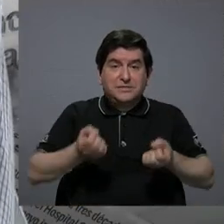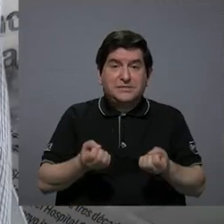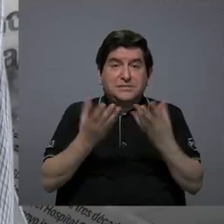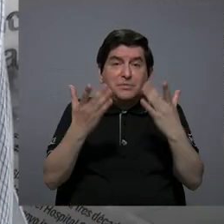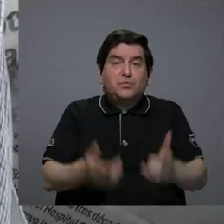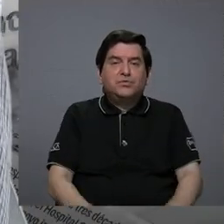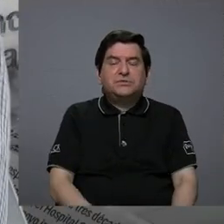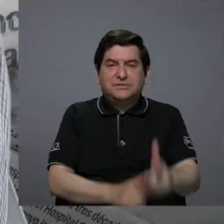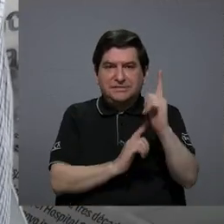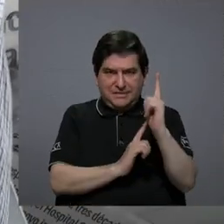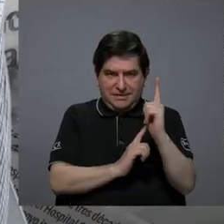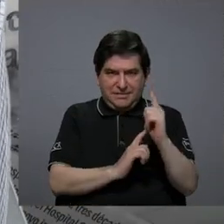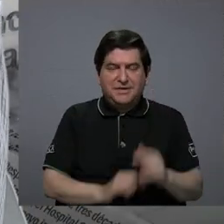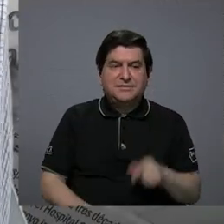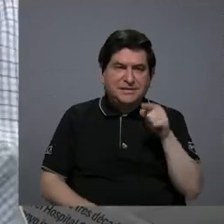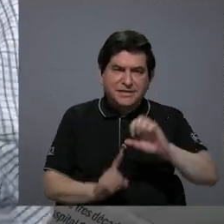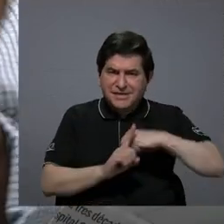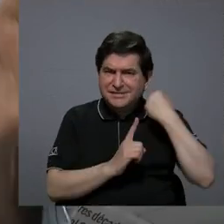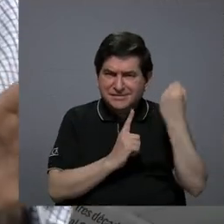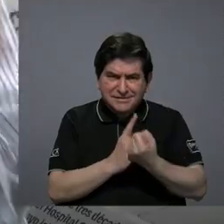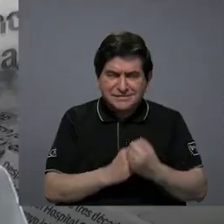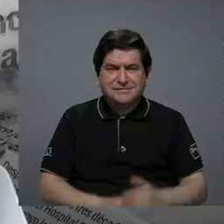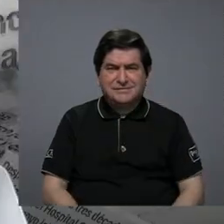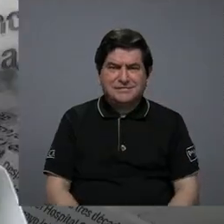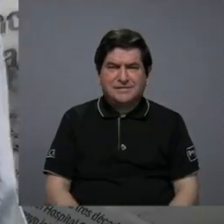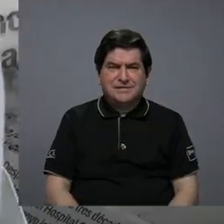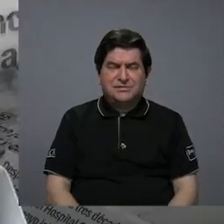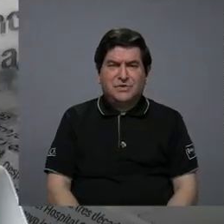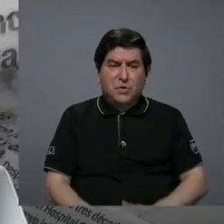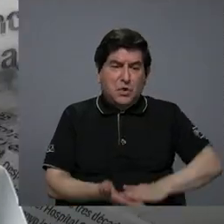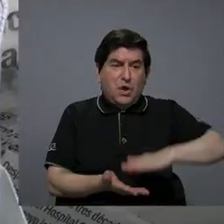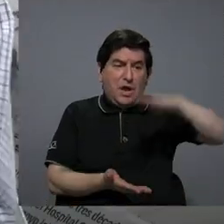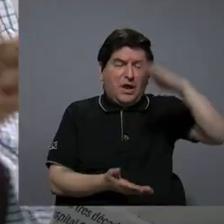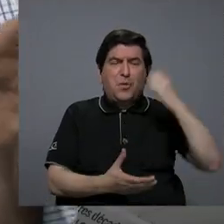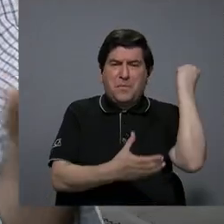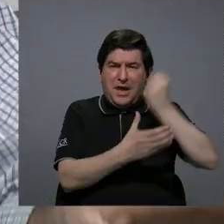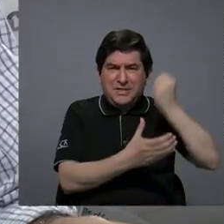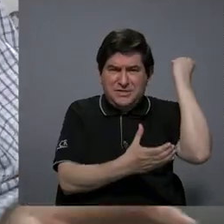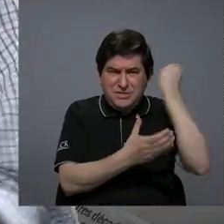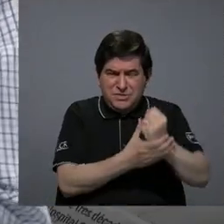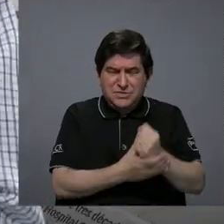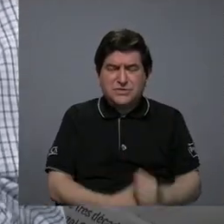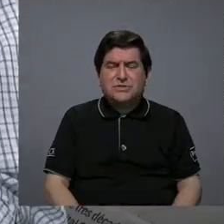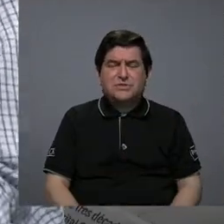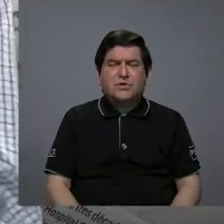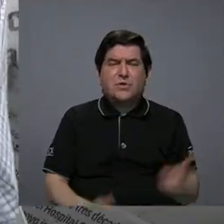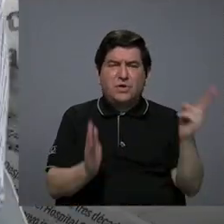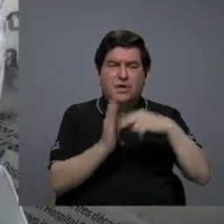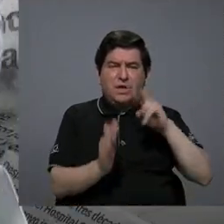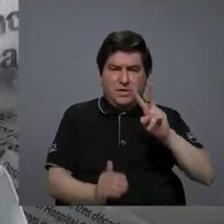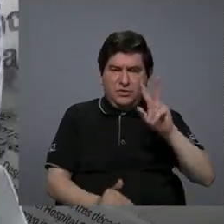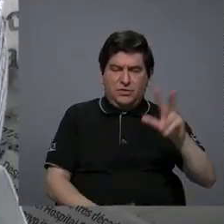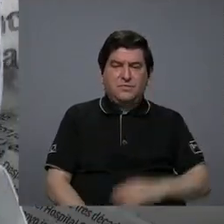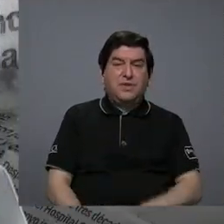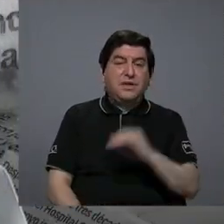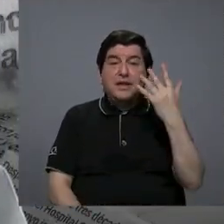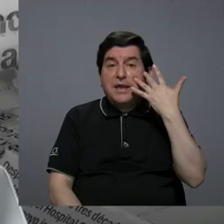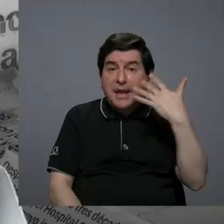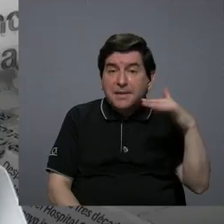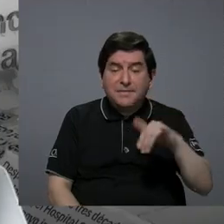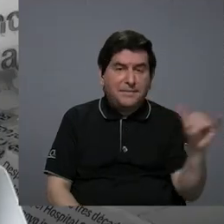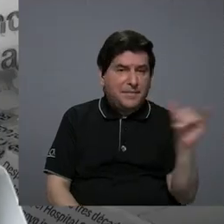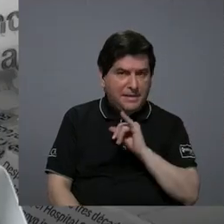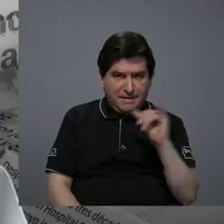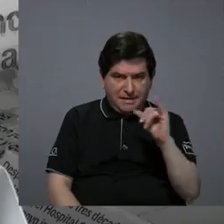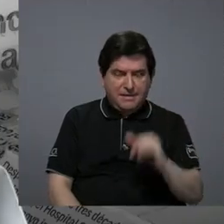de armas que eso está produciendo bueno el disparo el homicidio doloso ya en el 2023 y que parece que